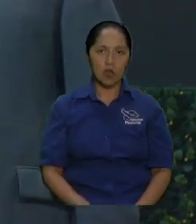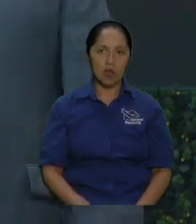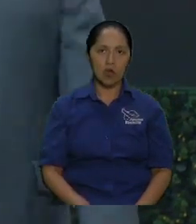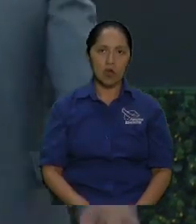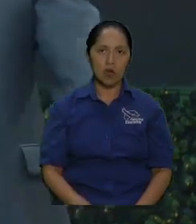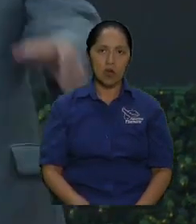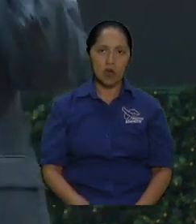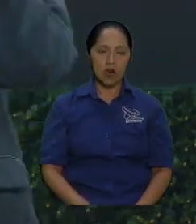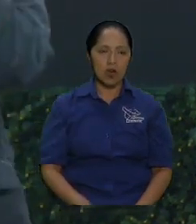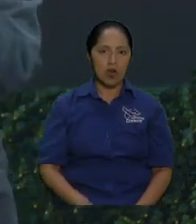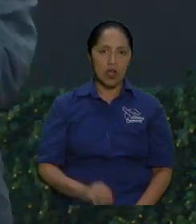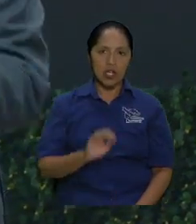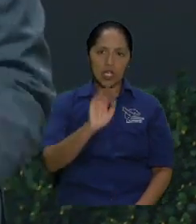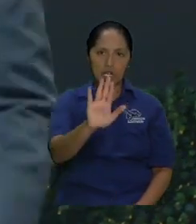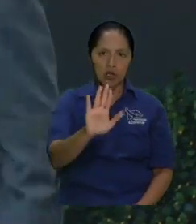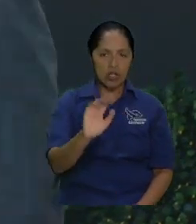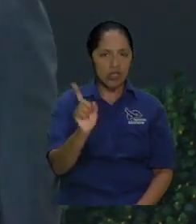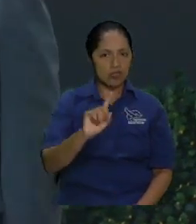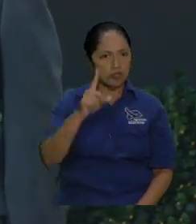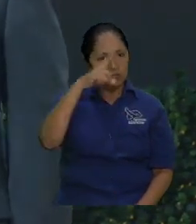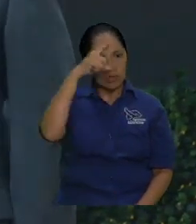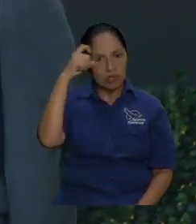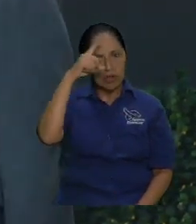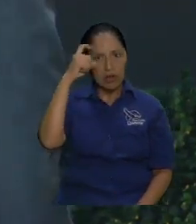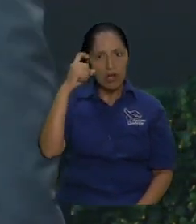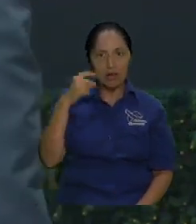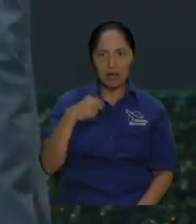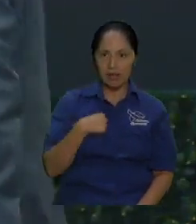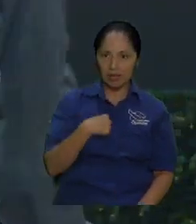yo como que entendí la indirecta fíjese